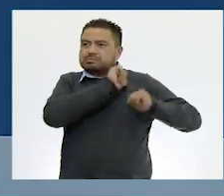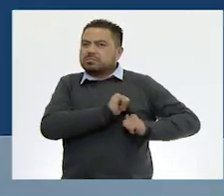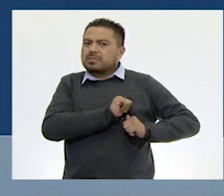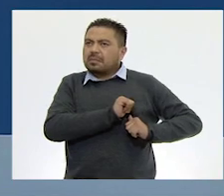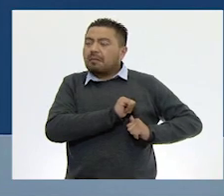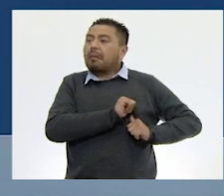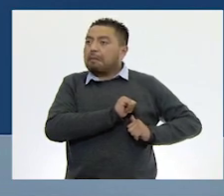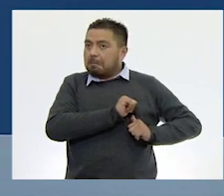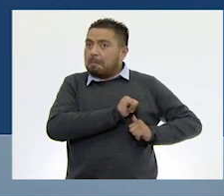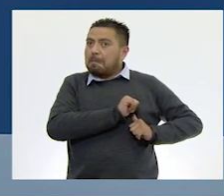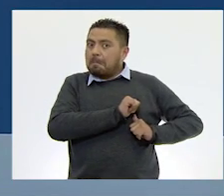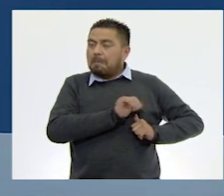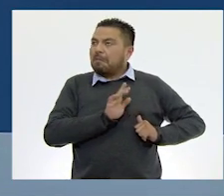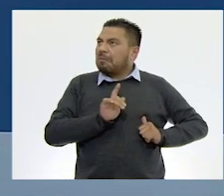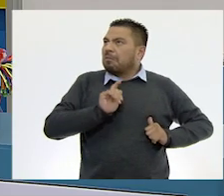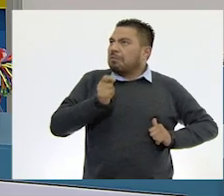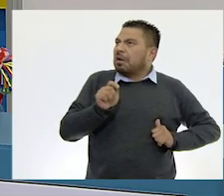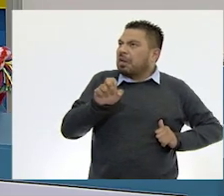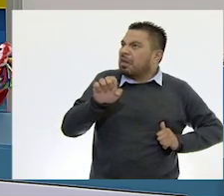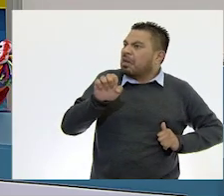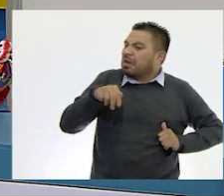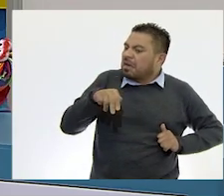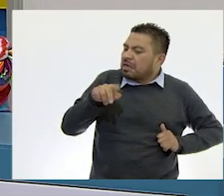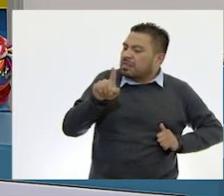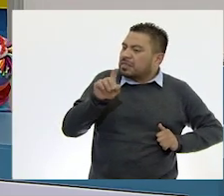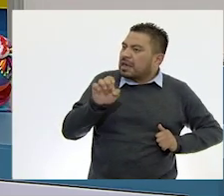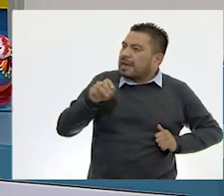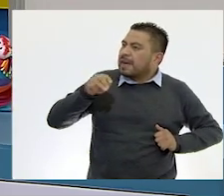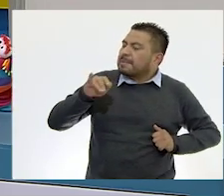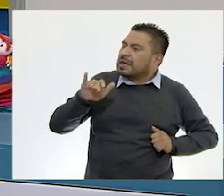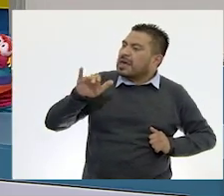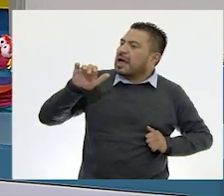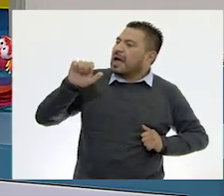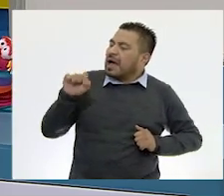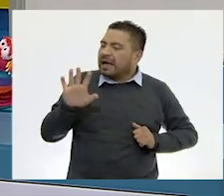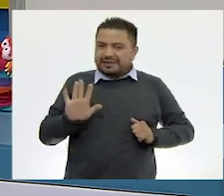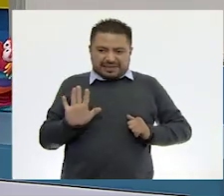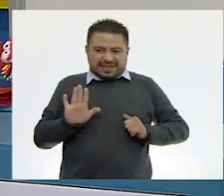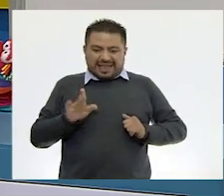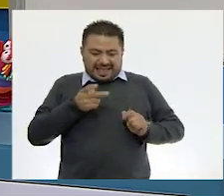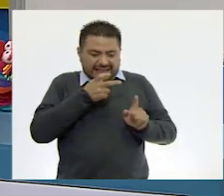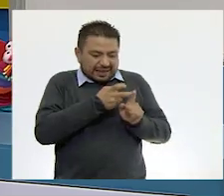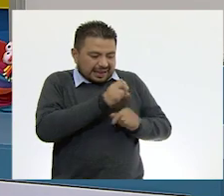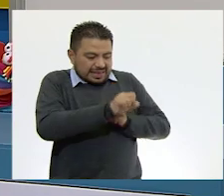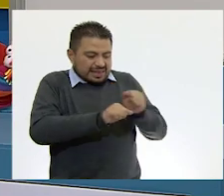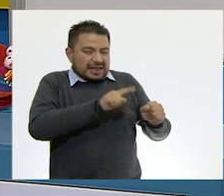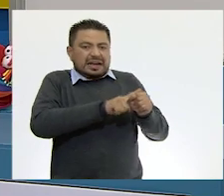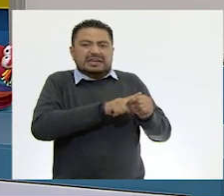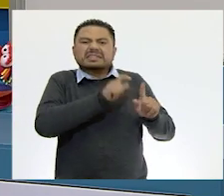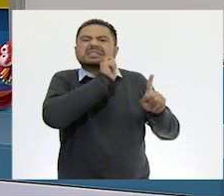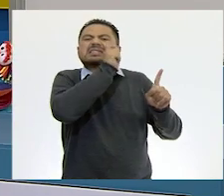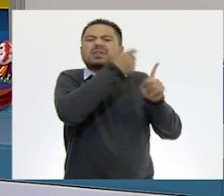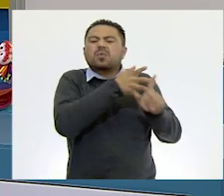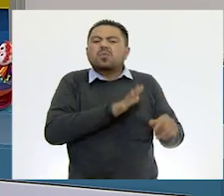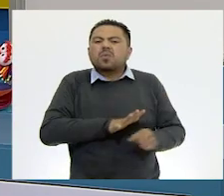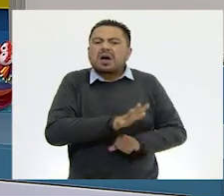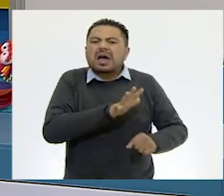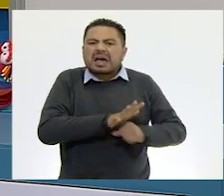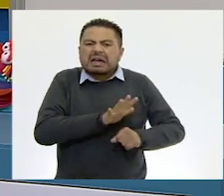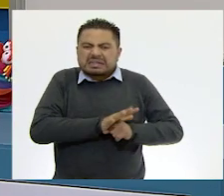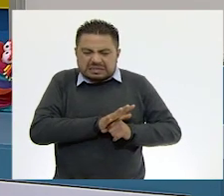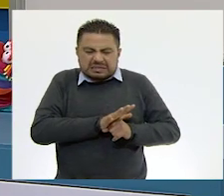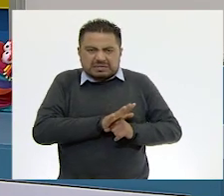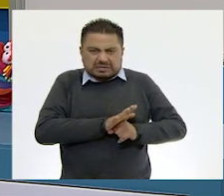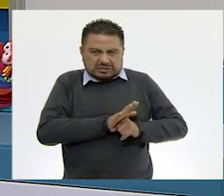¿Ende qué? Endémicas, don. Las especies endémicas son las especies que